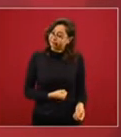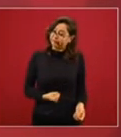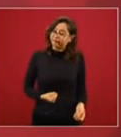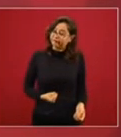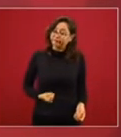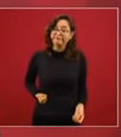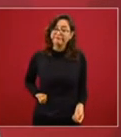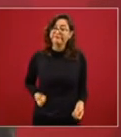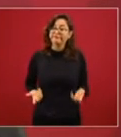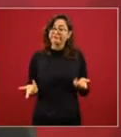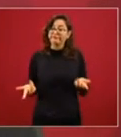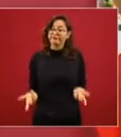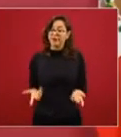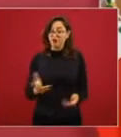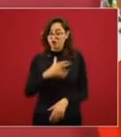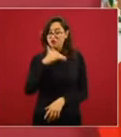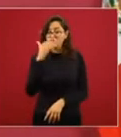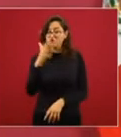permitir la corrupción